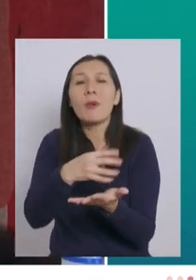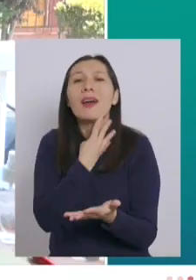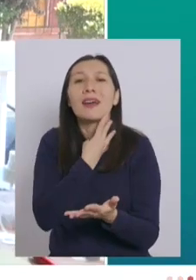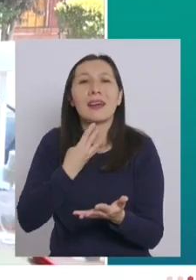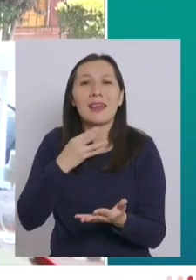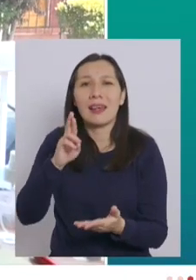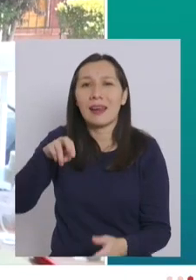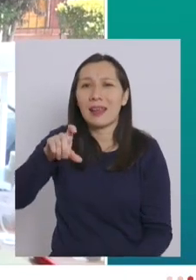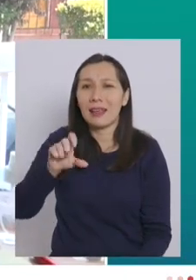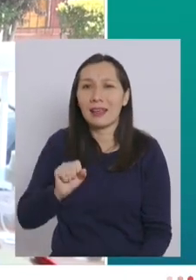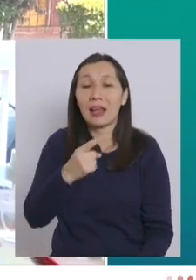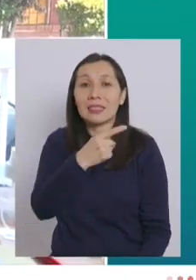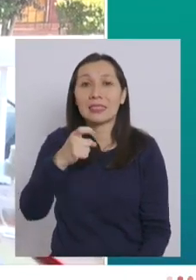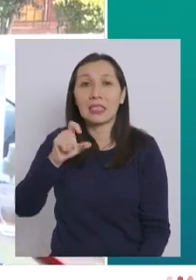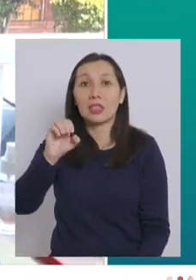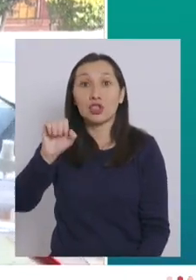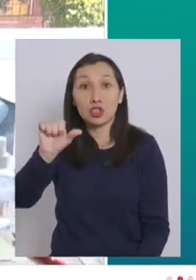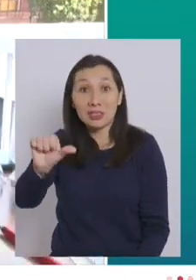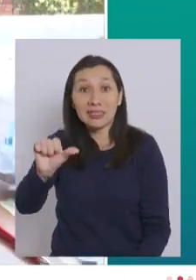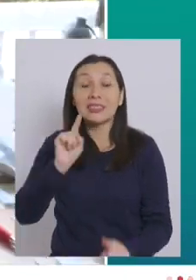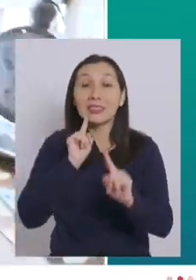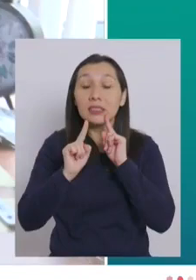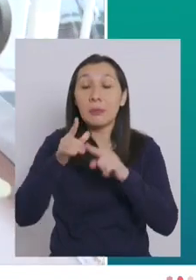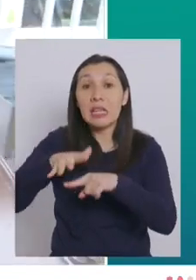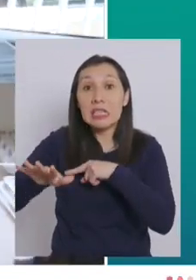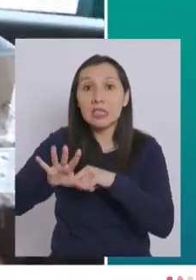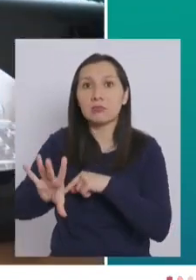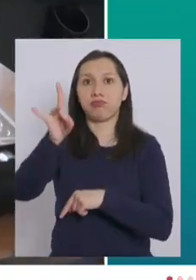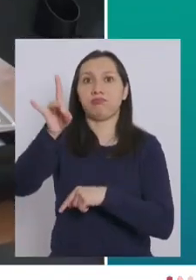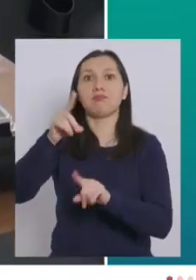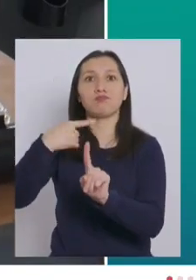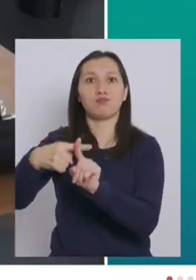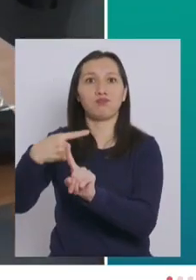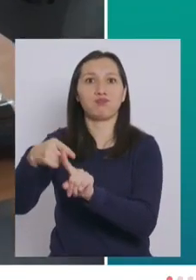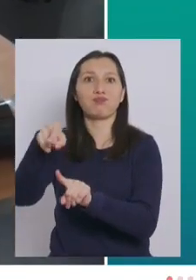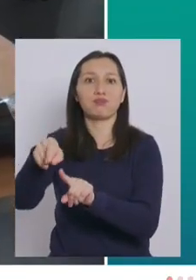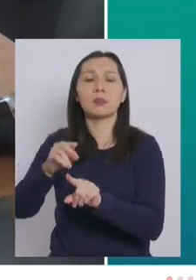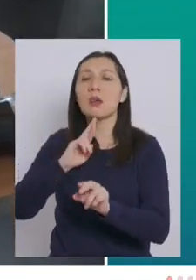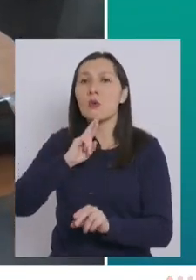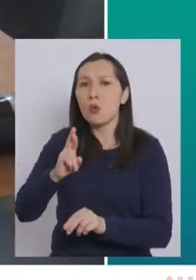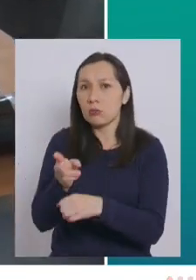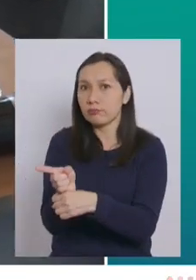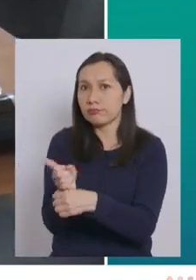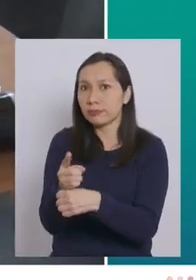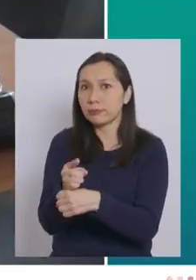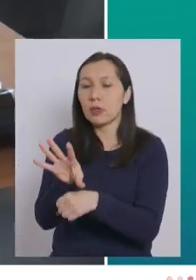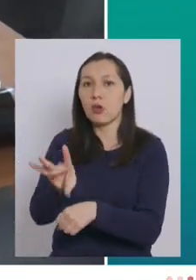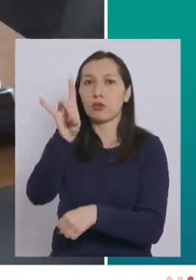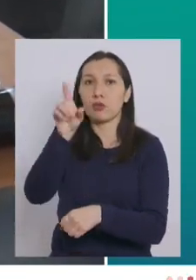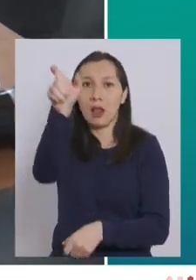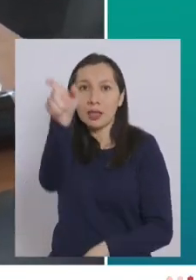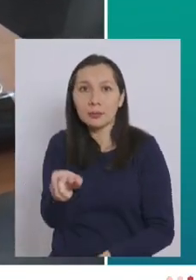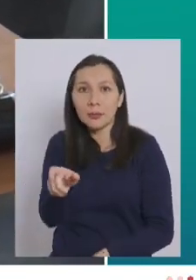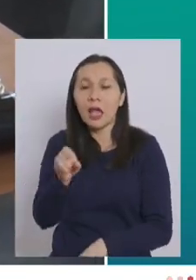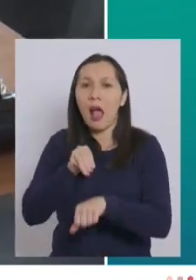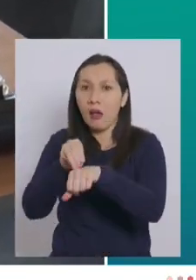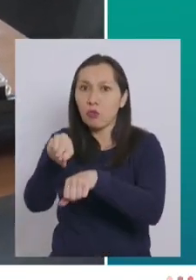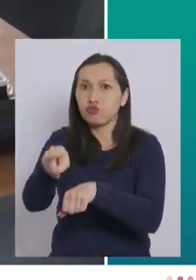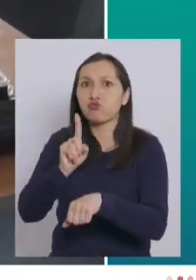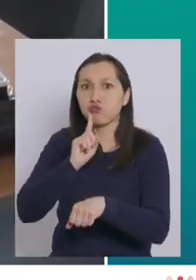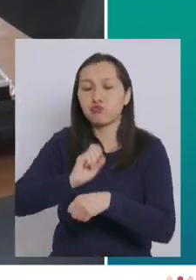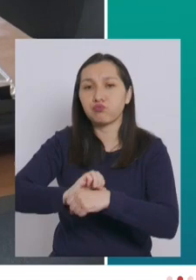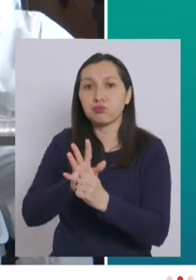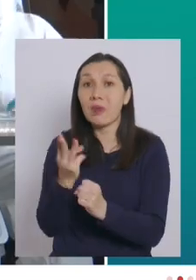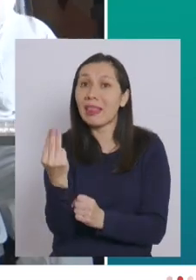donde se hicieron 106 exámenes, de los cuales 15 salieron positivos y se pudo dar el resultado en forma inmediata a las personas, de las cuales